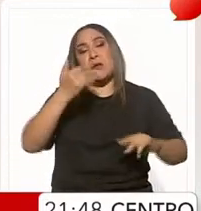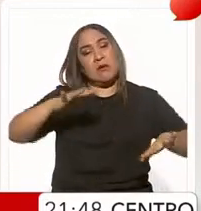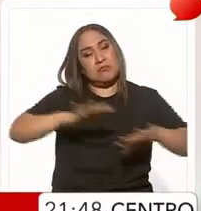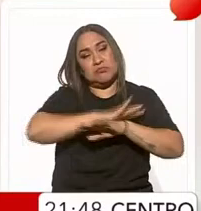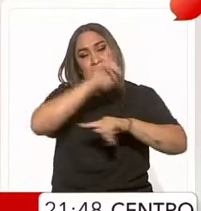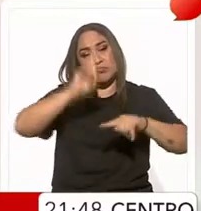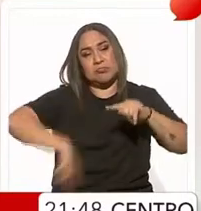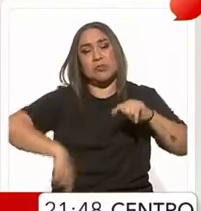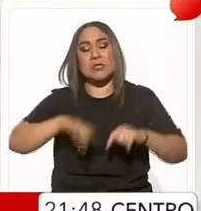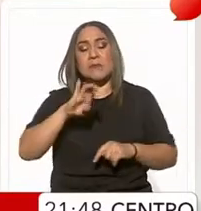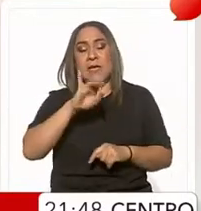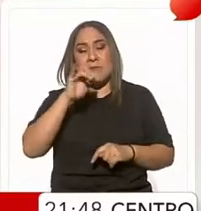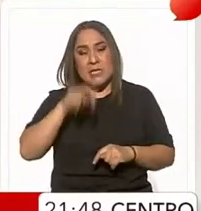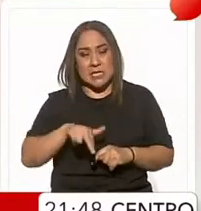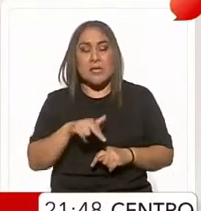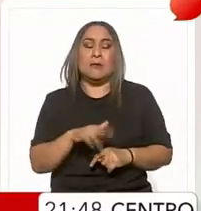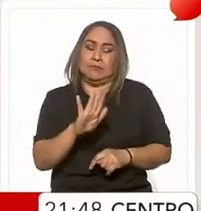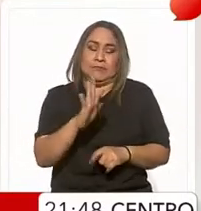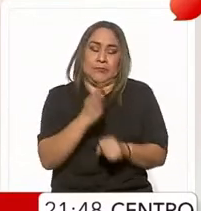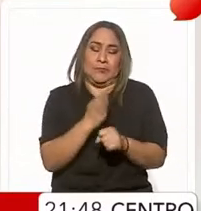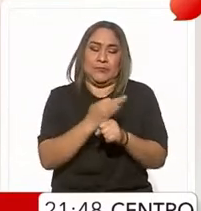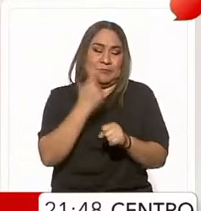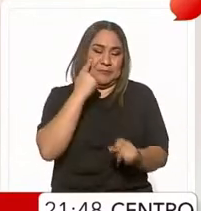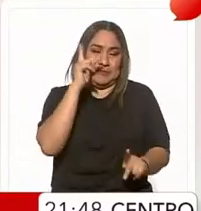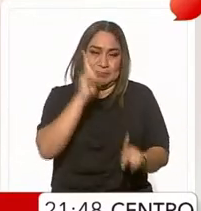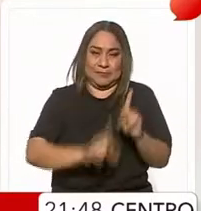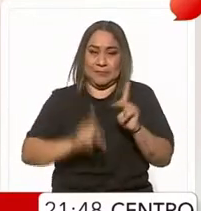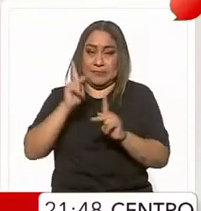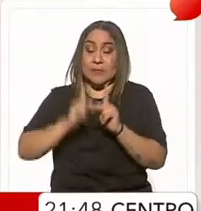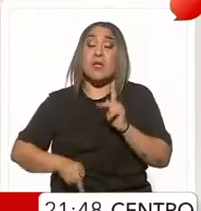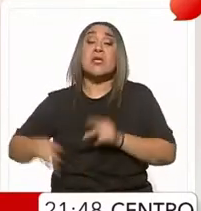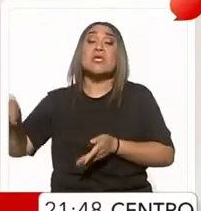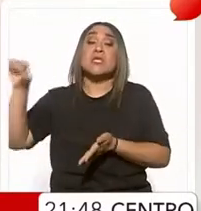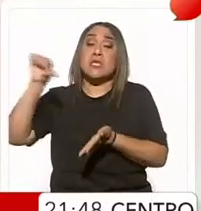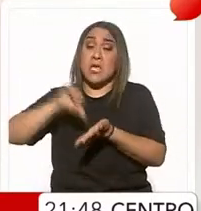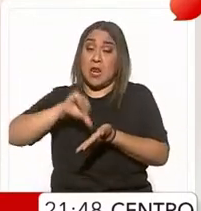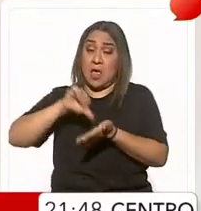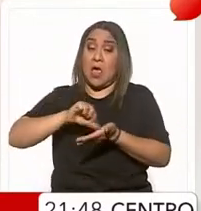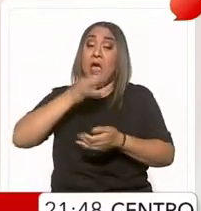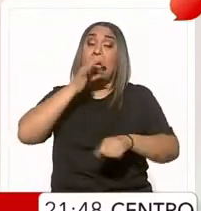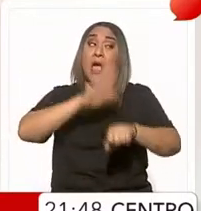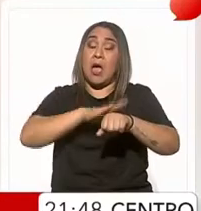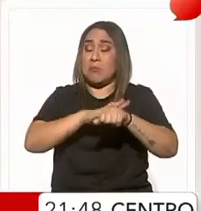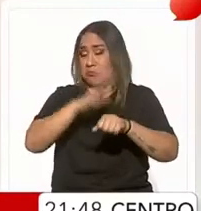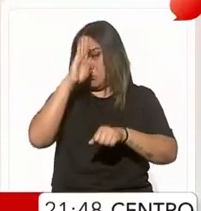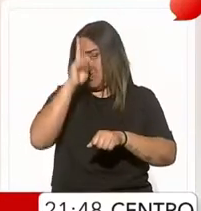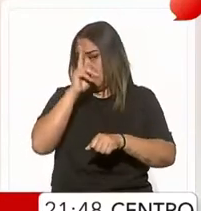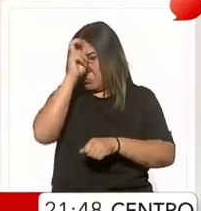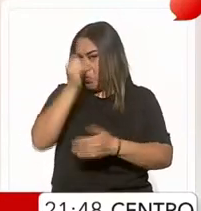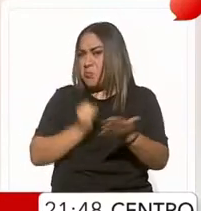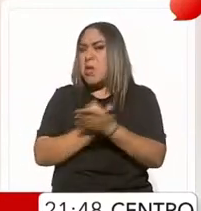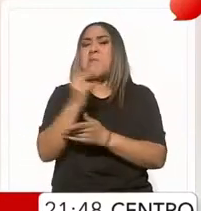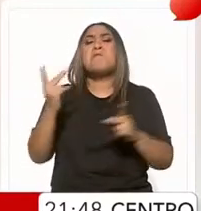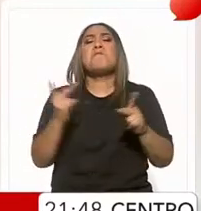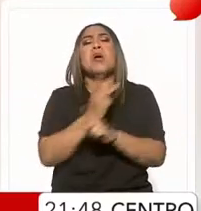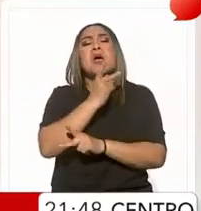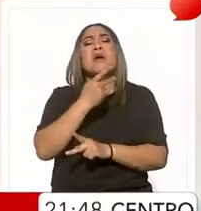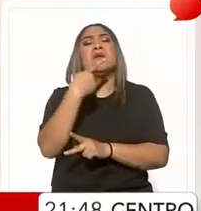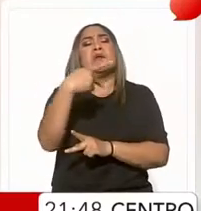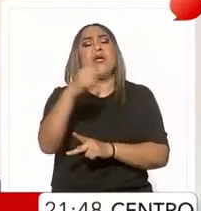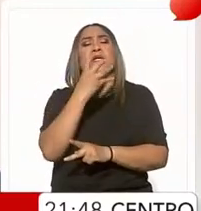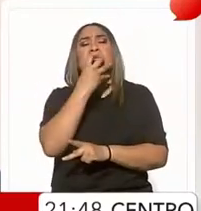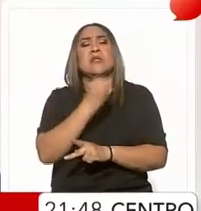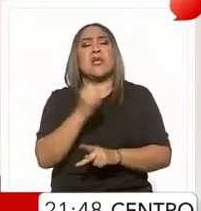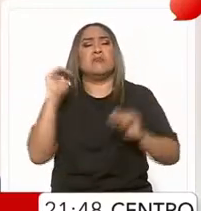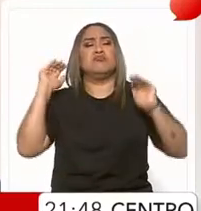Netanyahu. Pero vamos por partes. Irán amenazó con dar una respuesta decisiva después del bombardeo de la Fuerza Aérea de